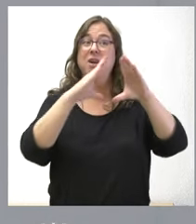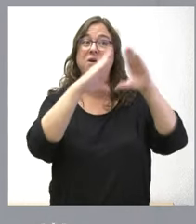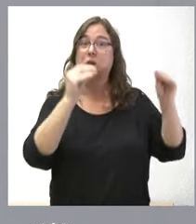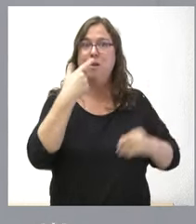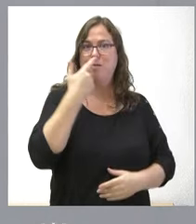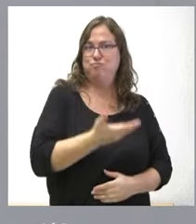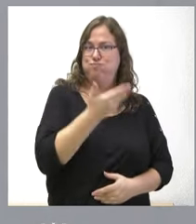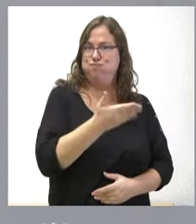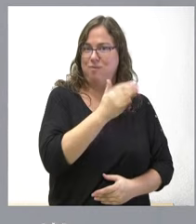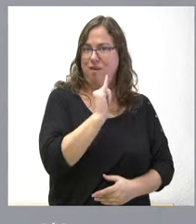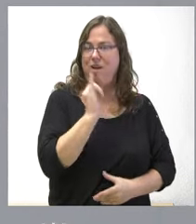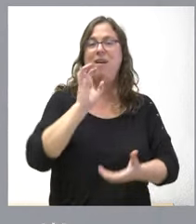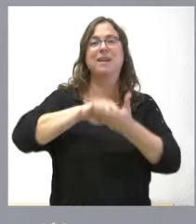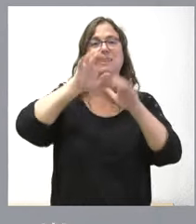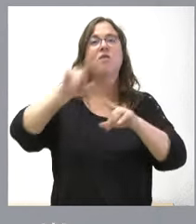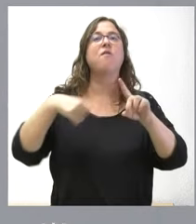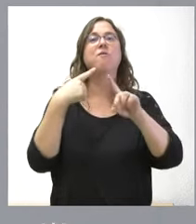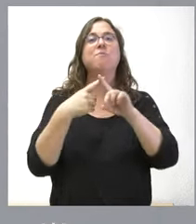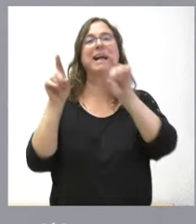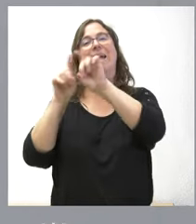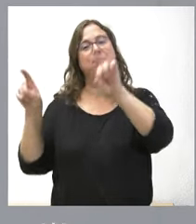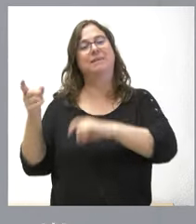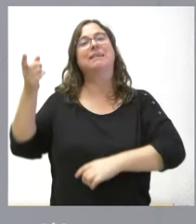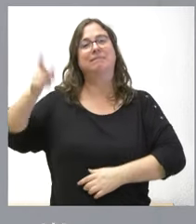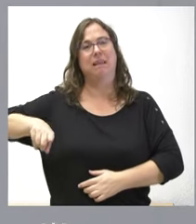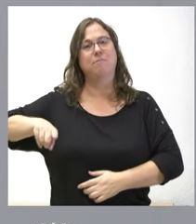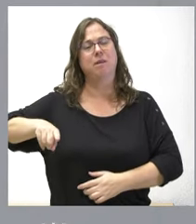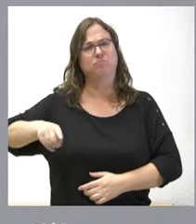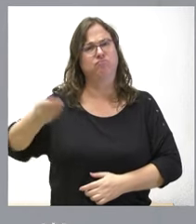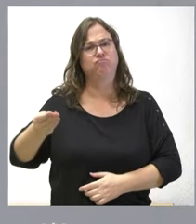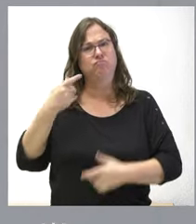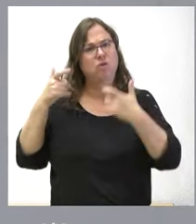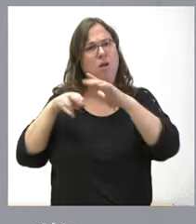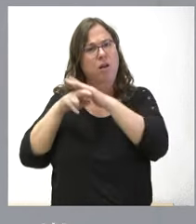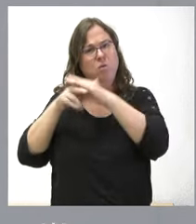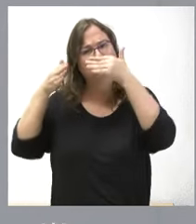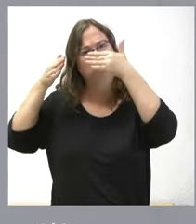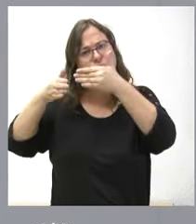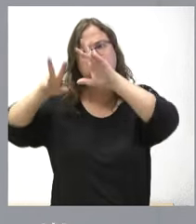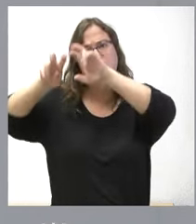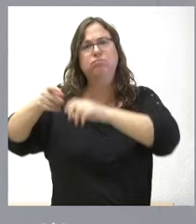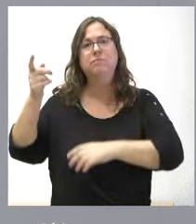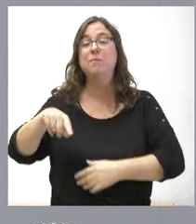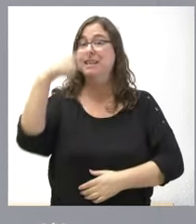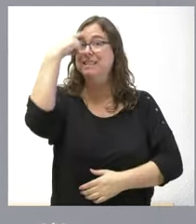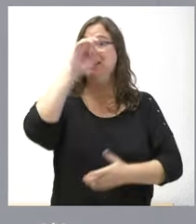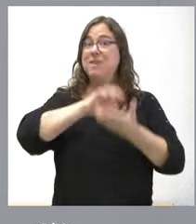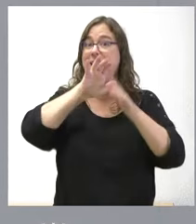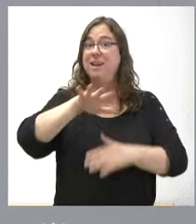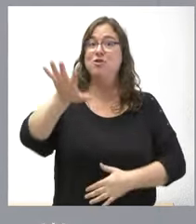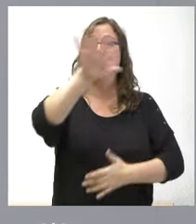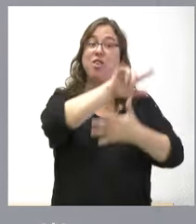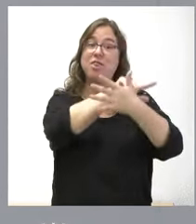relevantes en Castilla y León, pero también tenemos empresas que dedican una importante parte de sus recursos a la investigación. Ya saben ustedes que Castilla y está entre las cinco